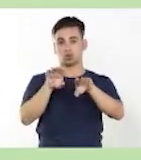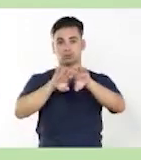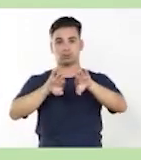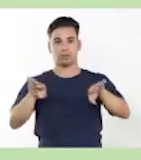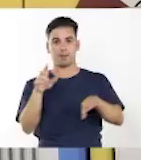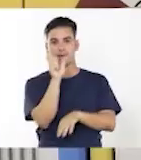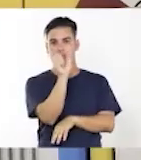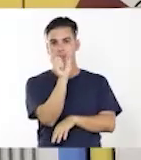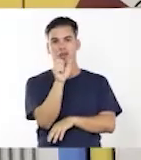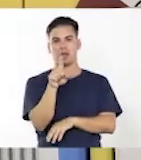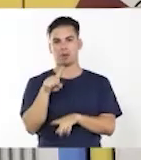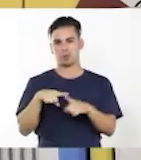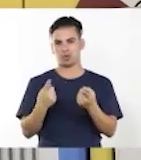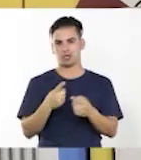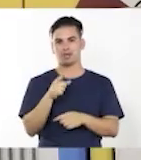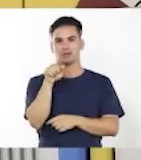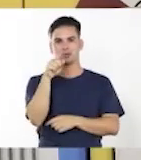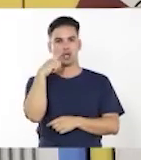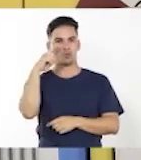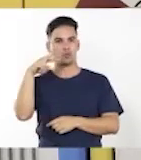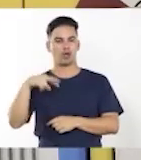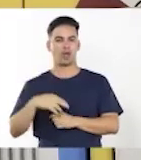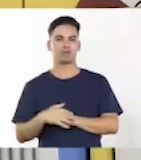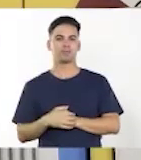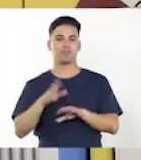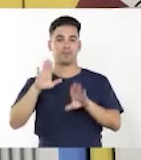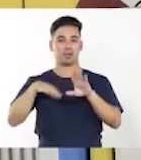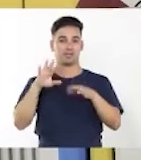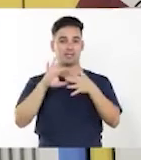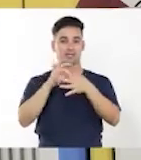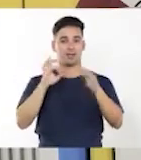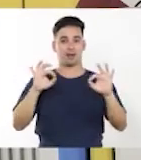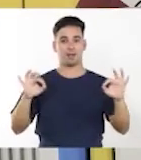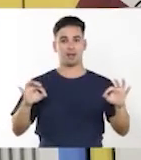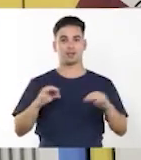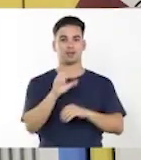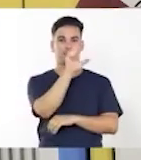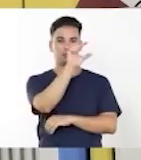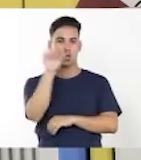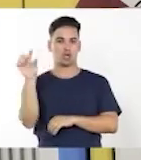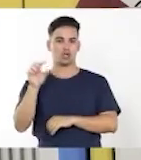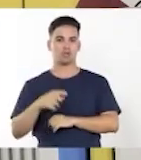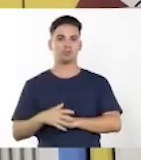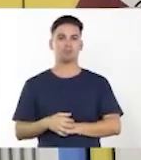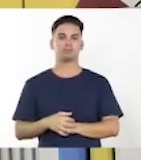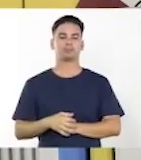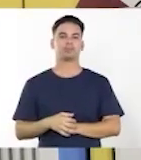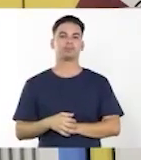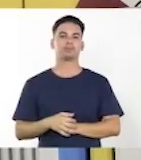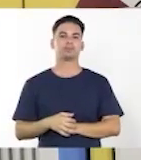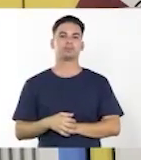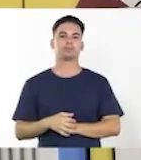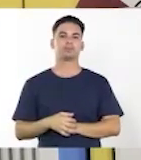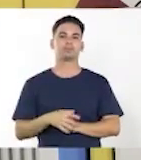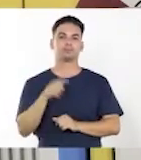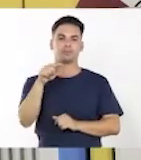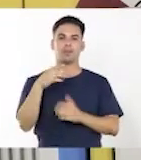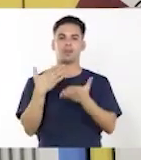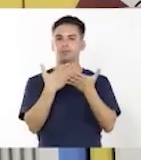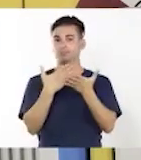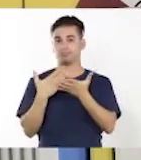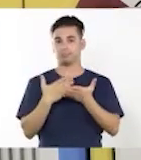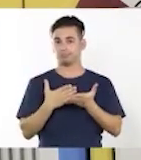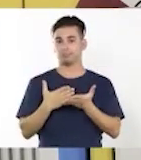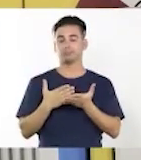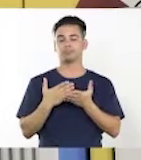Aquí, como ustedes ven, estamos trabajando con esas palabras que se escriben juntas y palabras